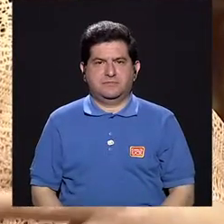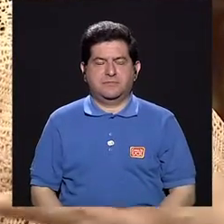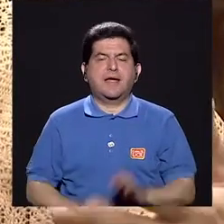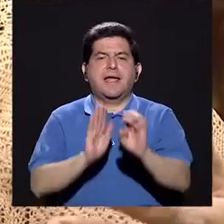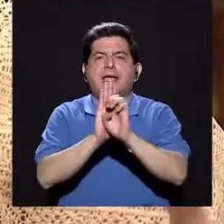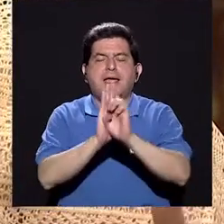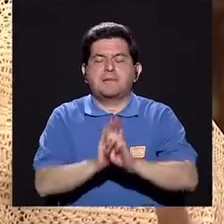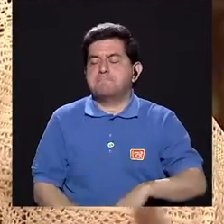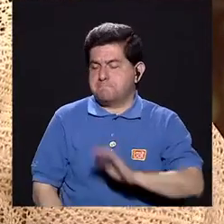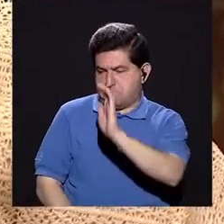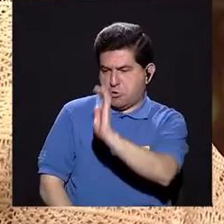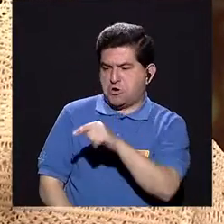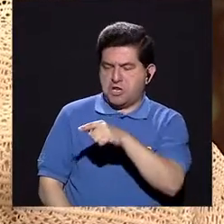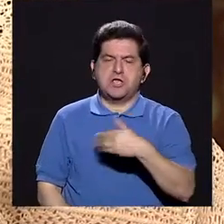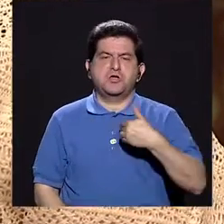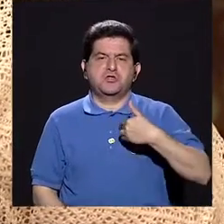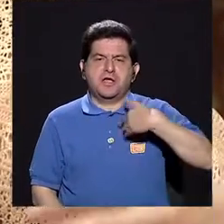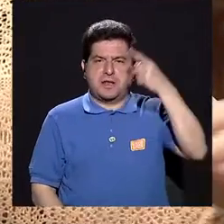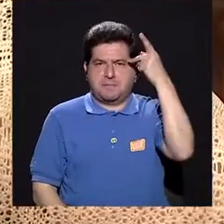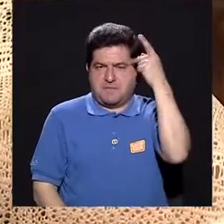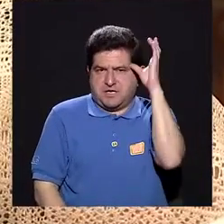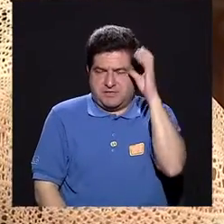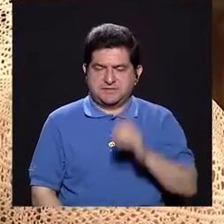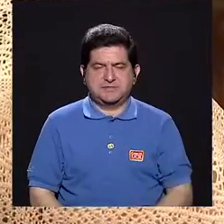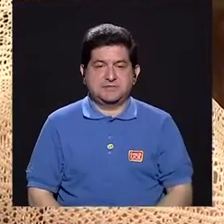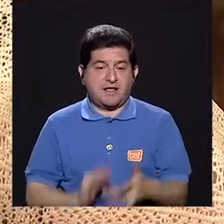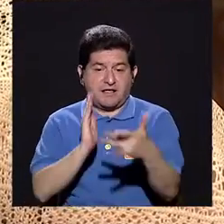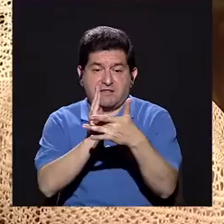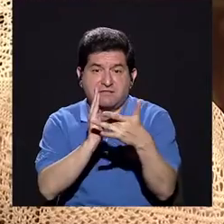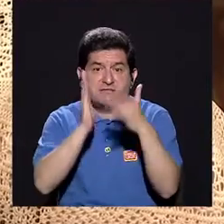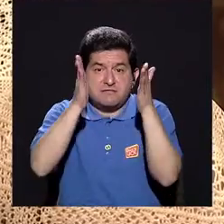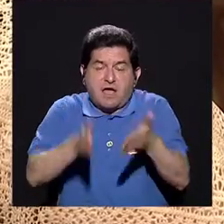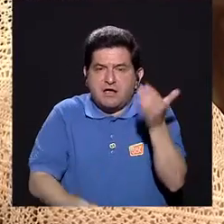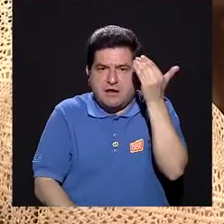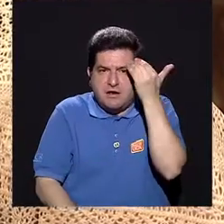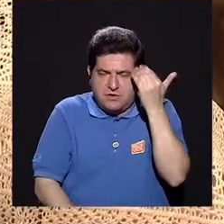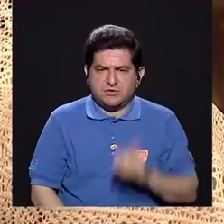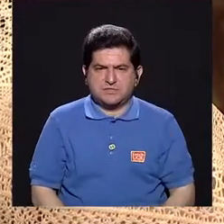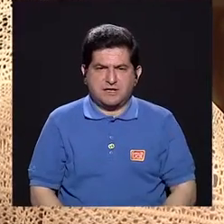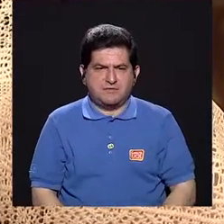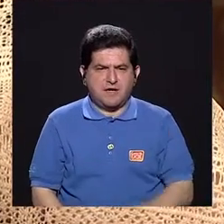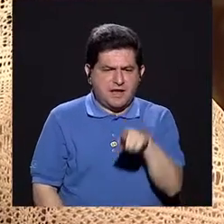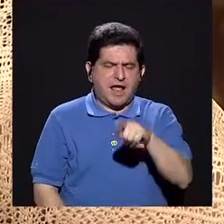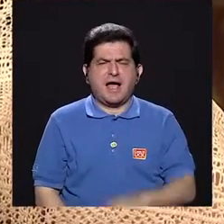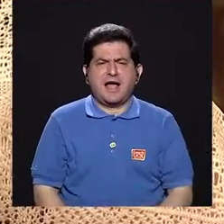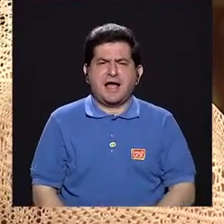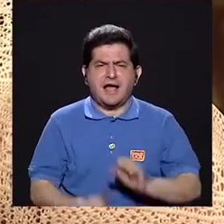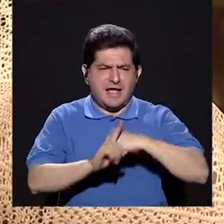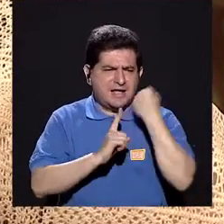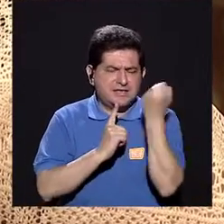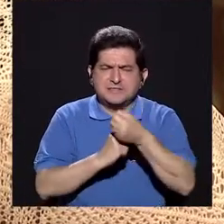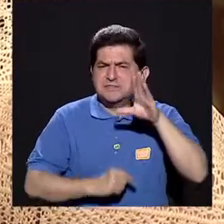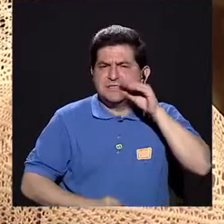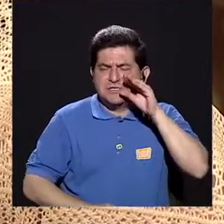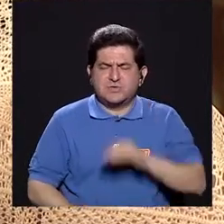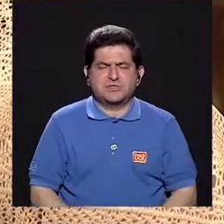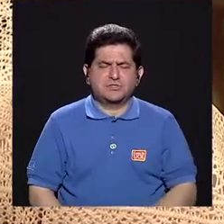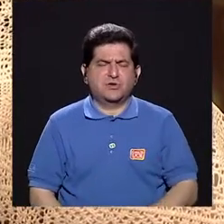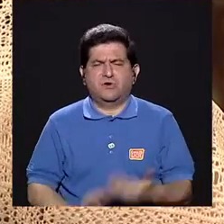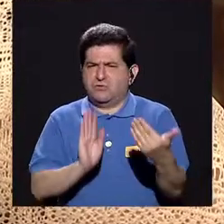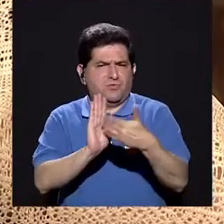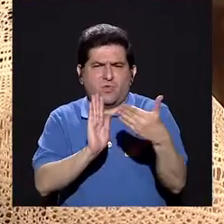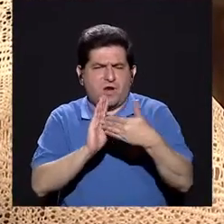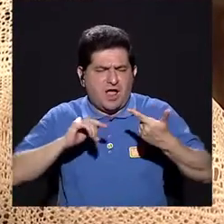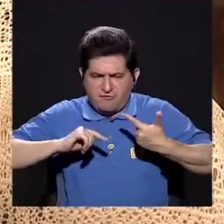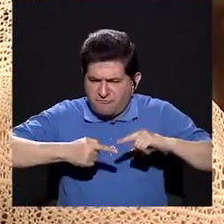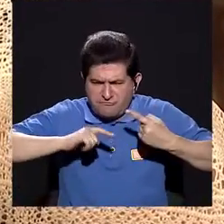digamos un ejemplo, al niño con parálisis. El técnico tiene que saber qué posición puede tener el perro, que no le vaya a causar dolor,